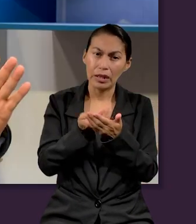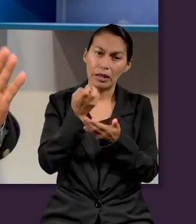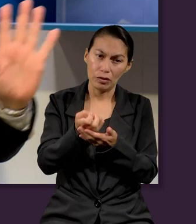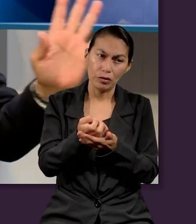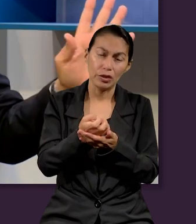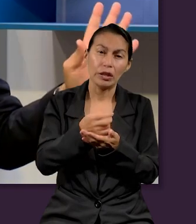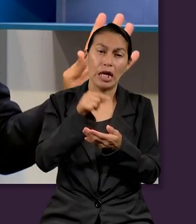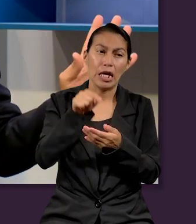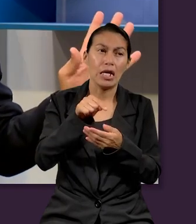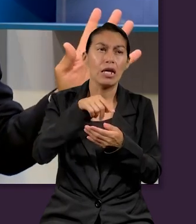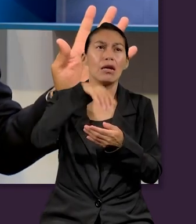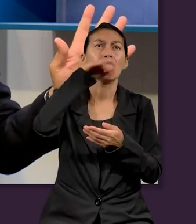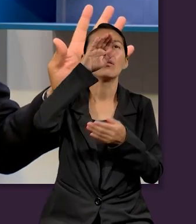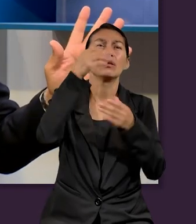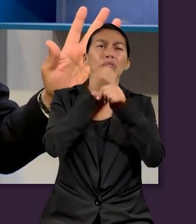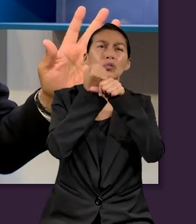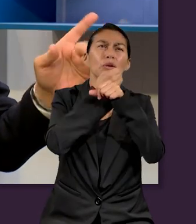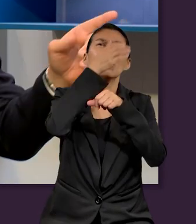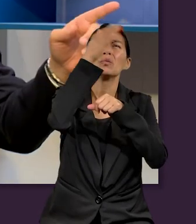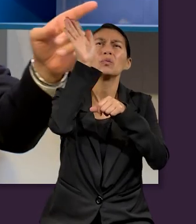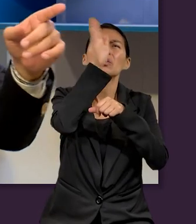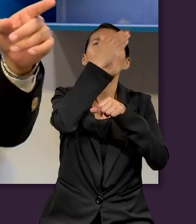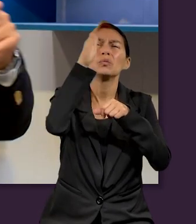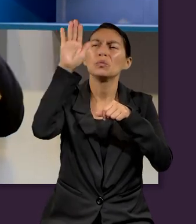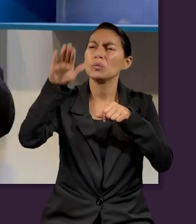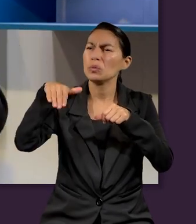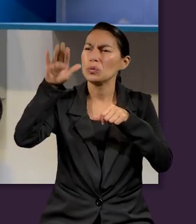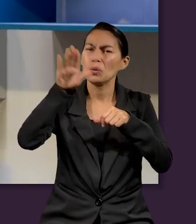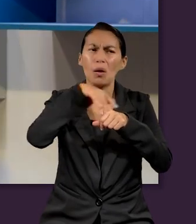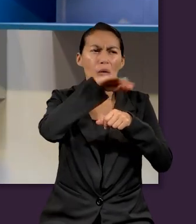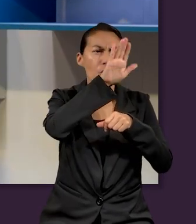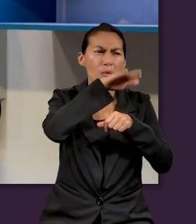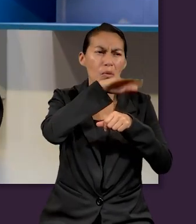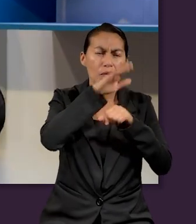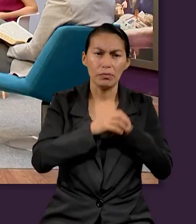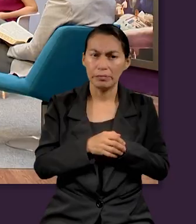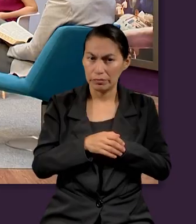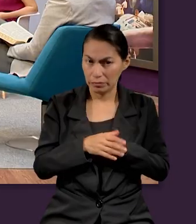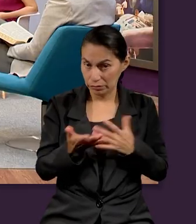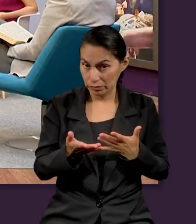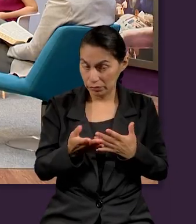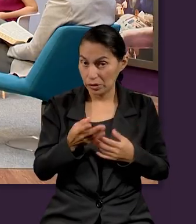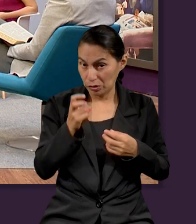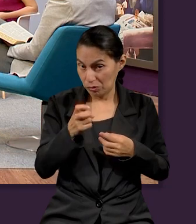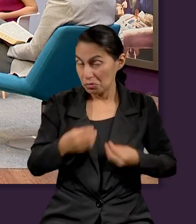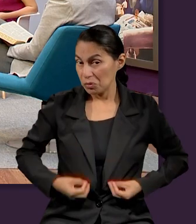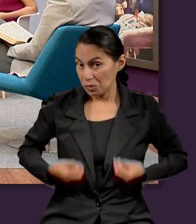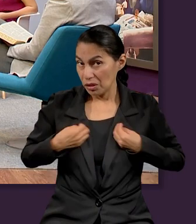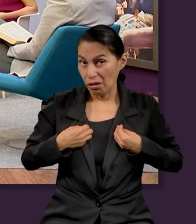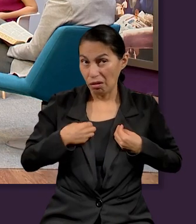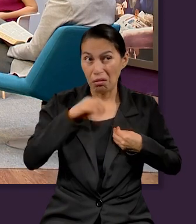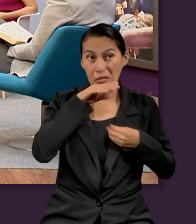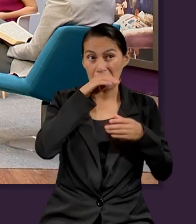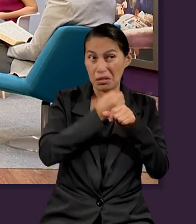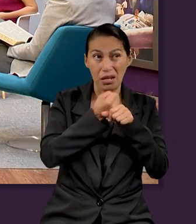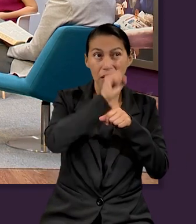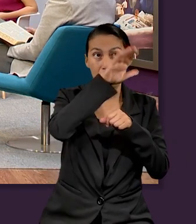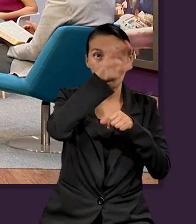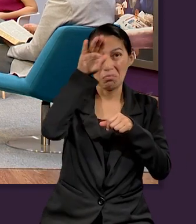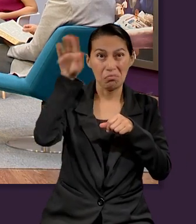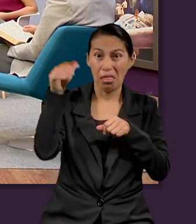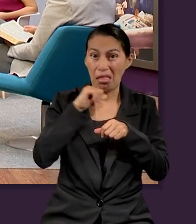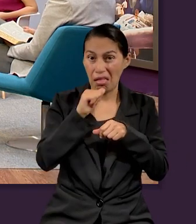O hacer de Siria. ¿Son los hijos mayores de su casa ustedes? Yo. Tú sí. Tú sí te ibas a morir.